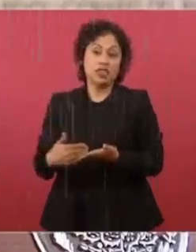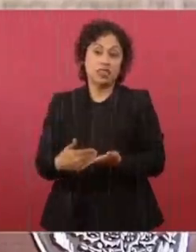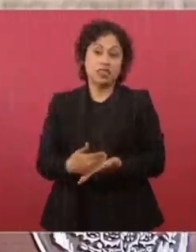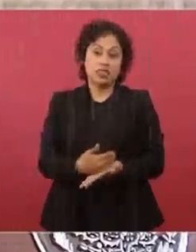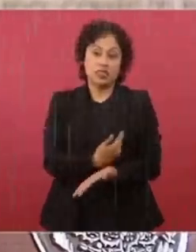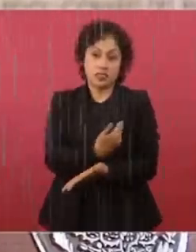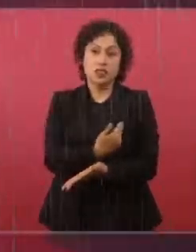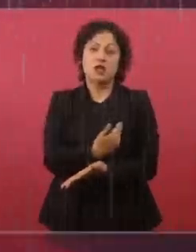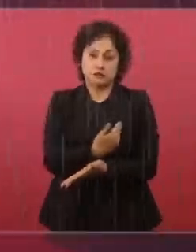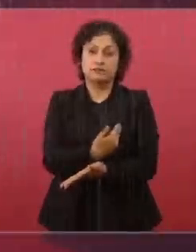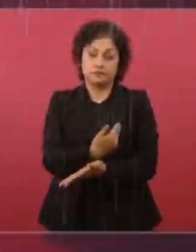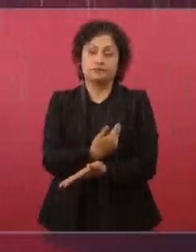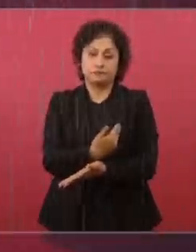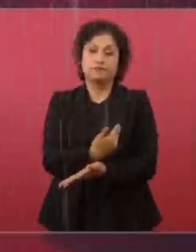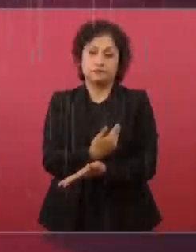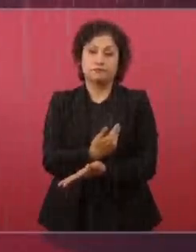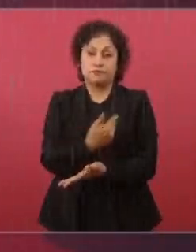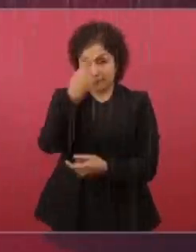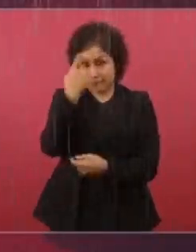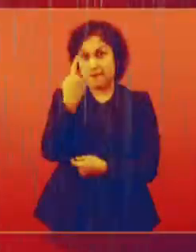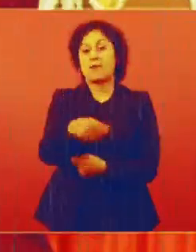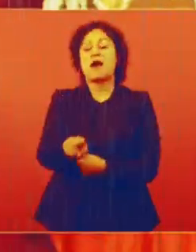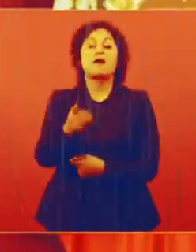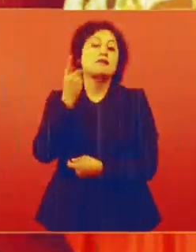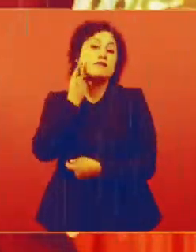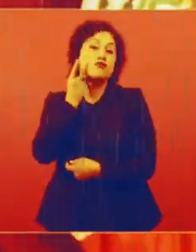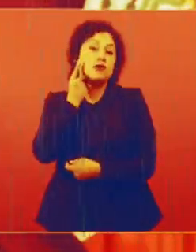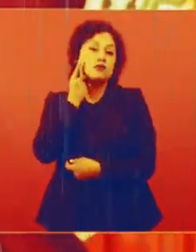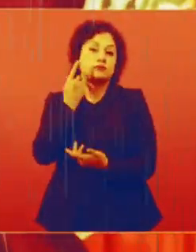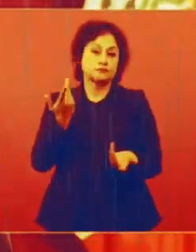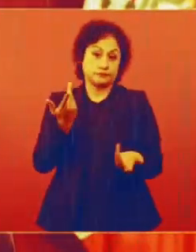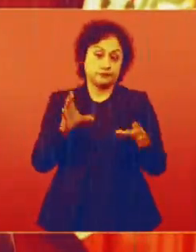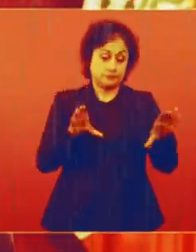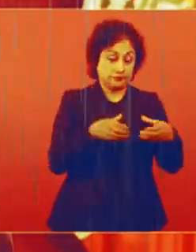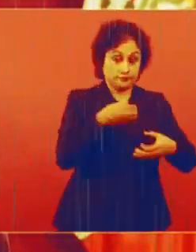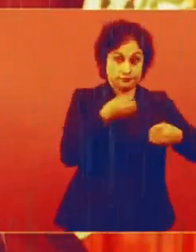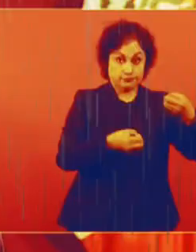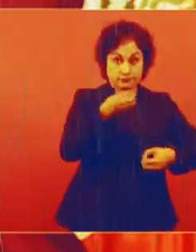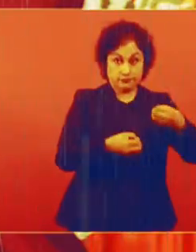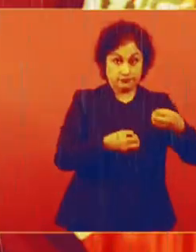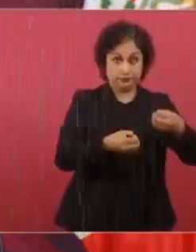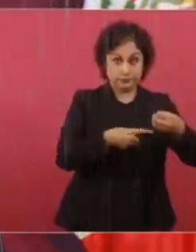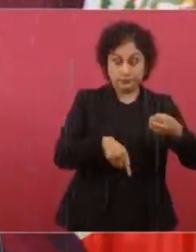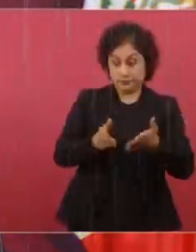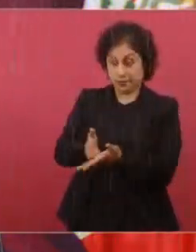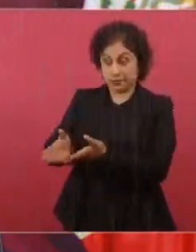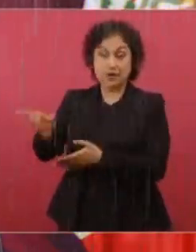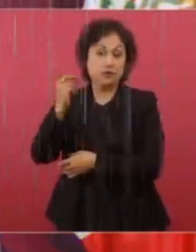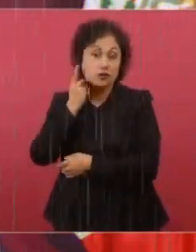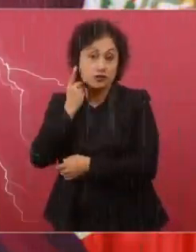al poder legislativo. Le van a corregir la plana al poder legislativo.